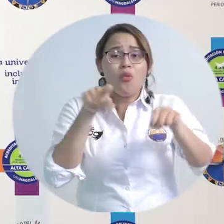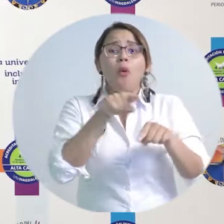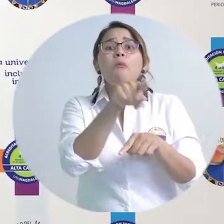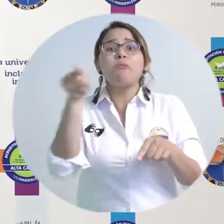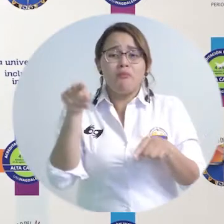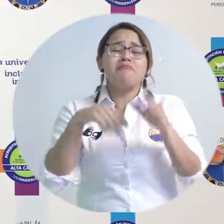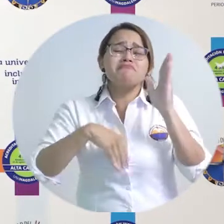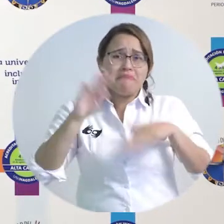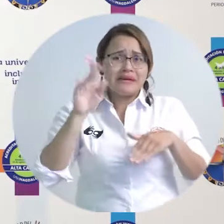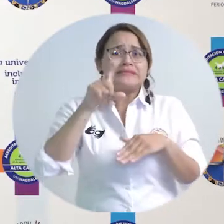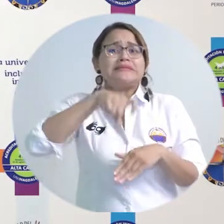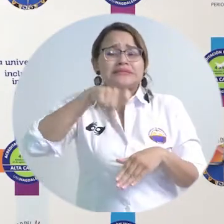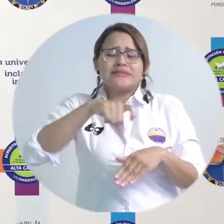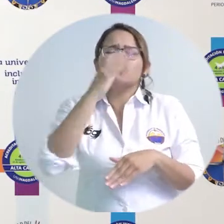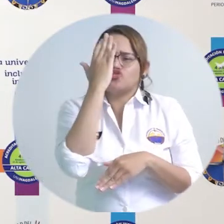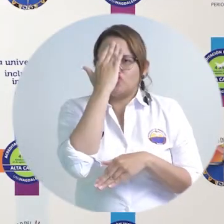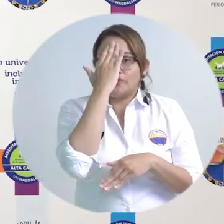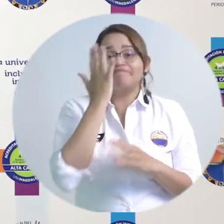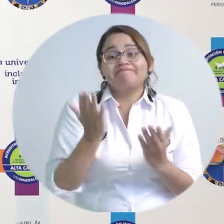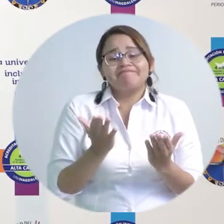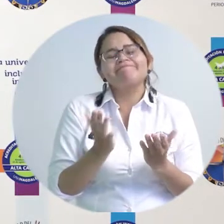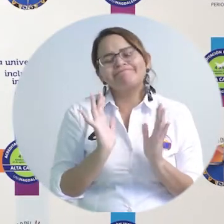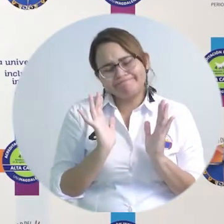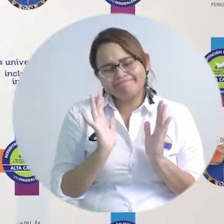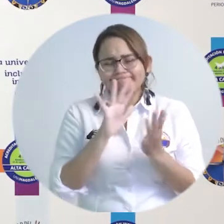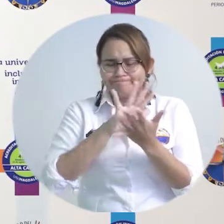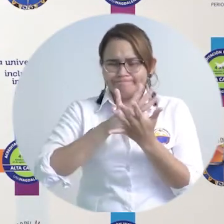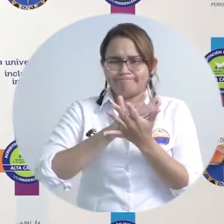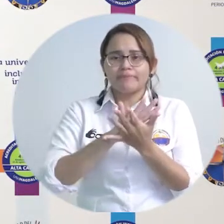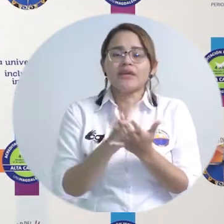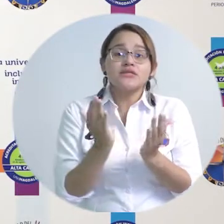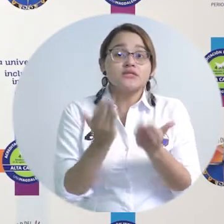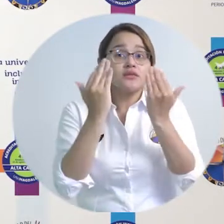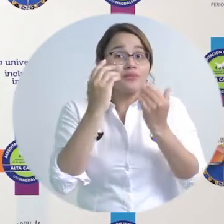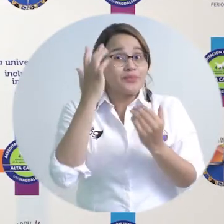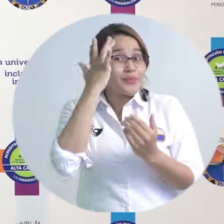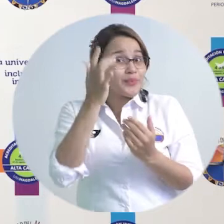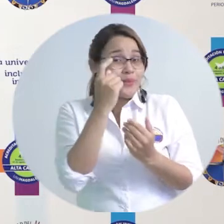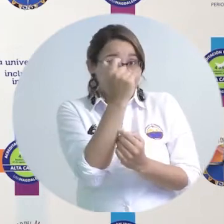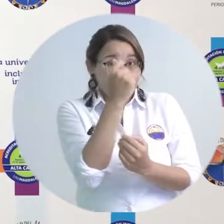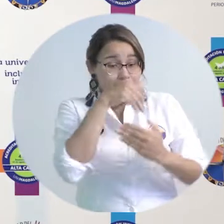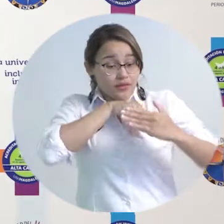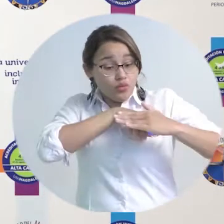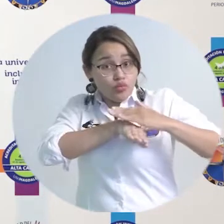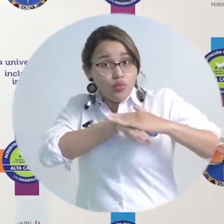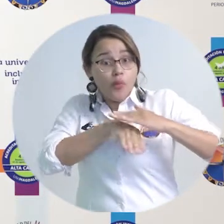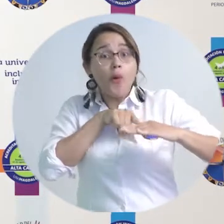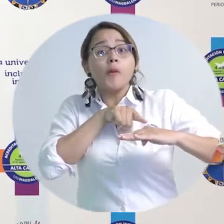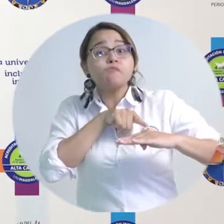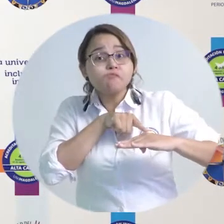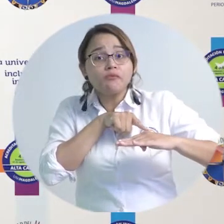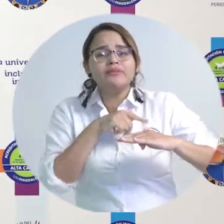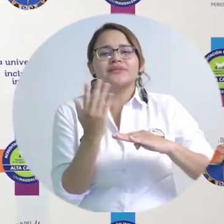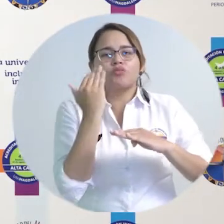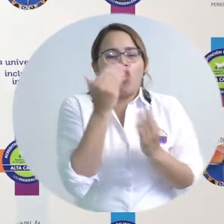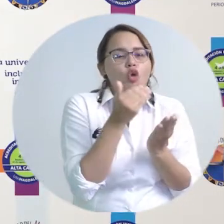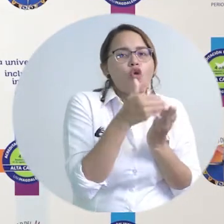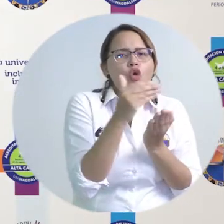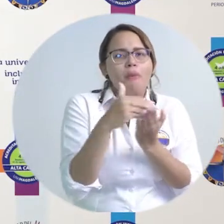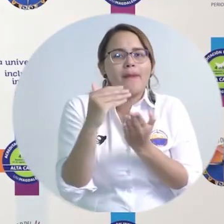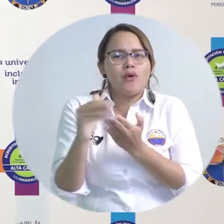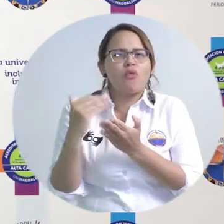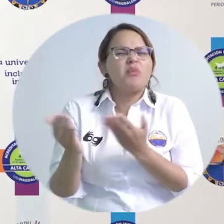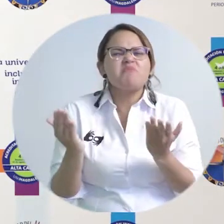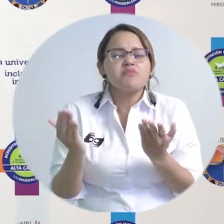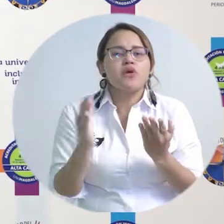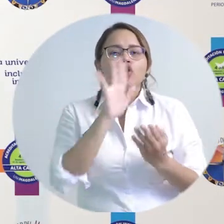positivo de esto es que con estos recursos, podemos financiar, con lo que llevamos hasta la fecha, mercados de hasta 45